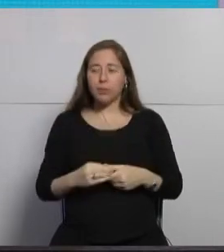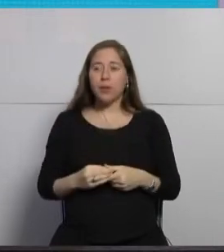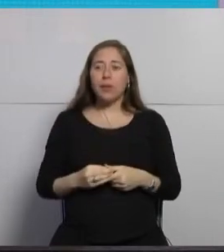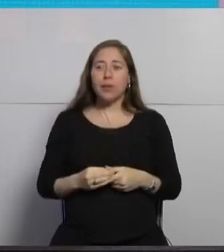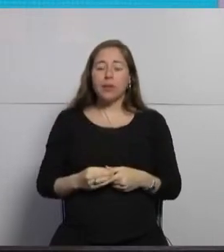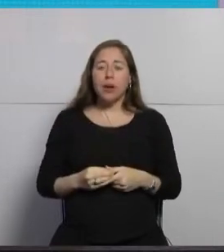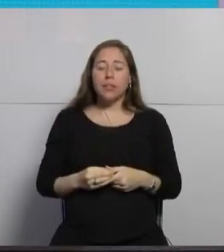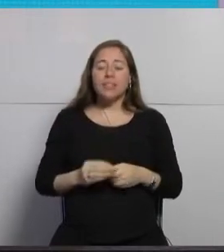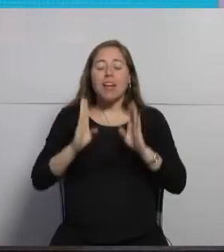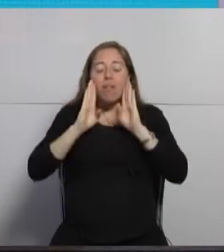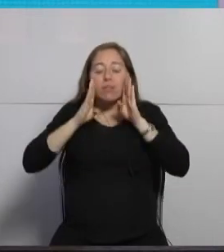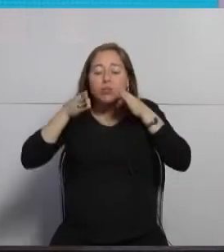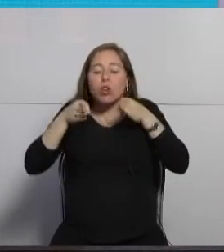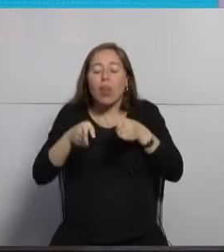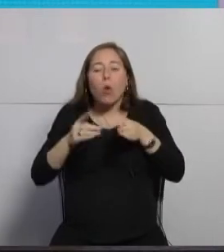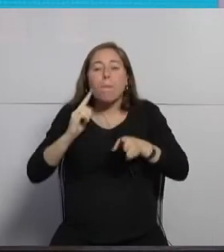enfocados en la prevención